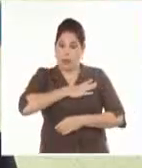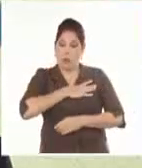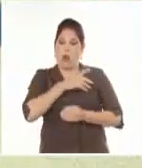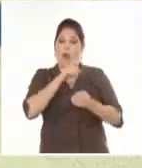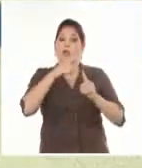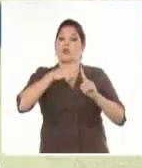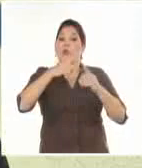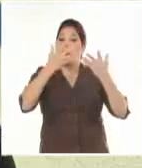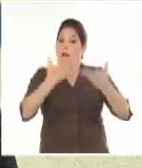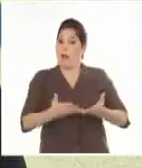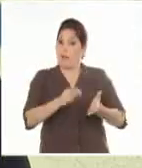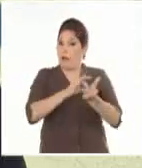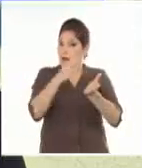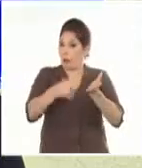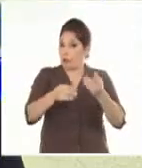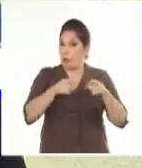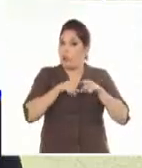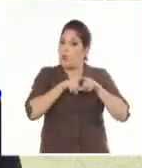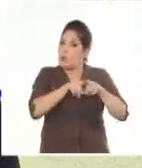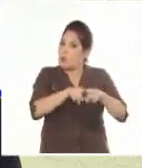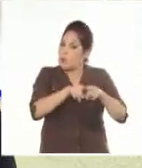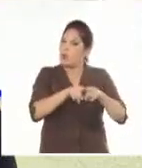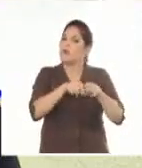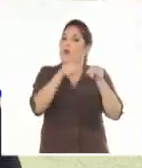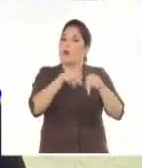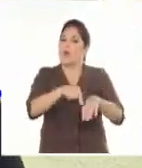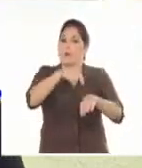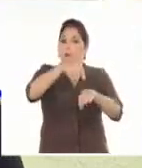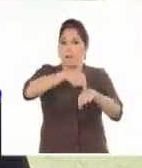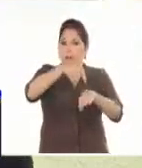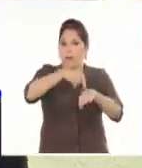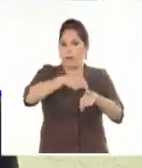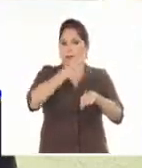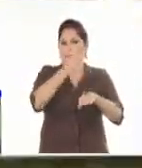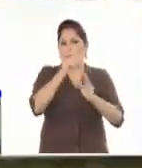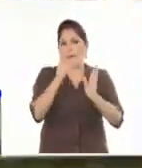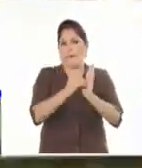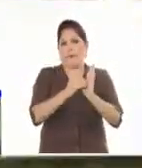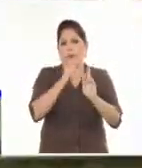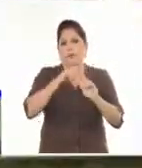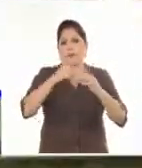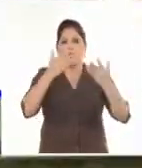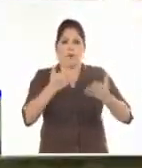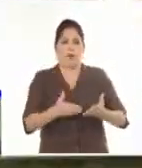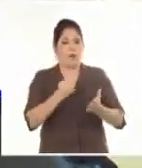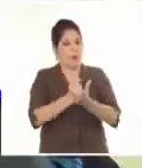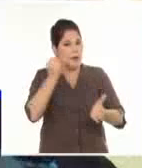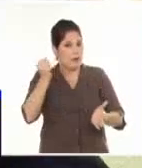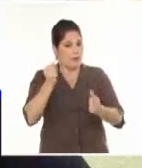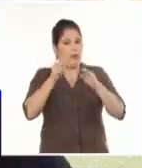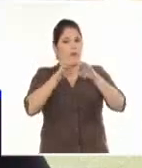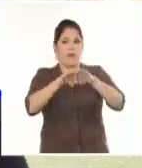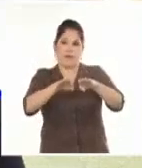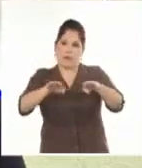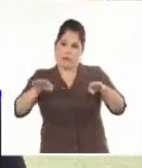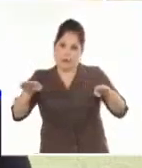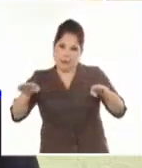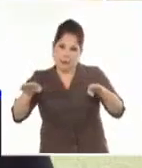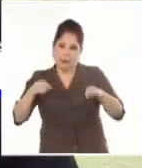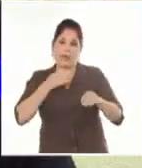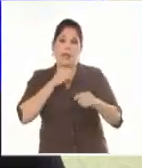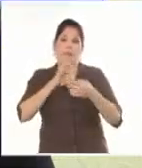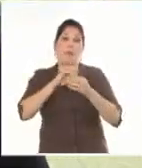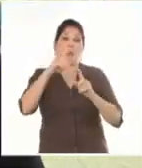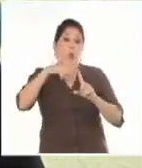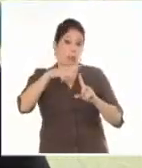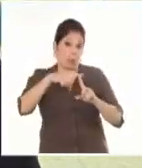toneladas, que conjuntamente con lo que existe en puertos hoy, que hay más de 10.000 toneladas en puertos, garantizará una estabilidad. En el caso de Guantánamo, incluso,